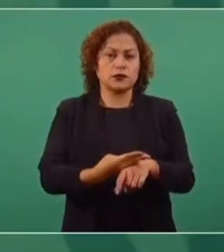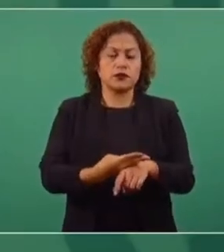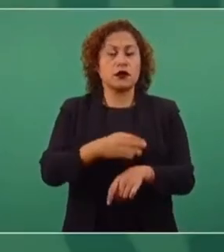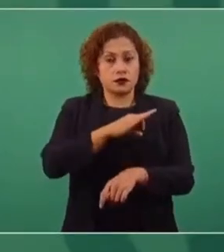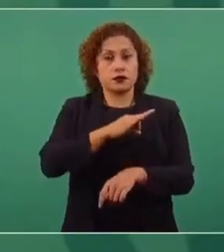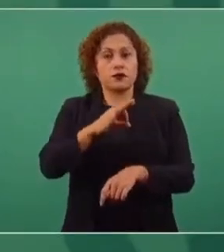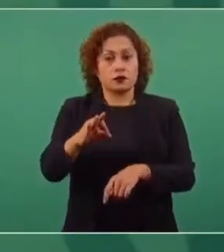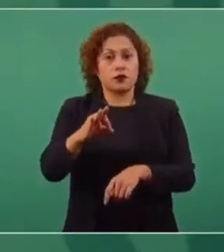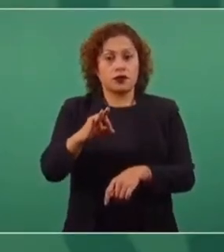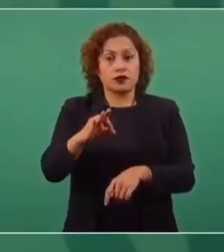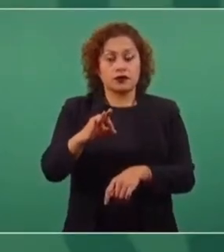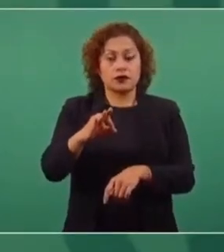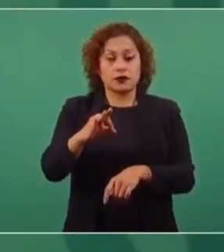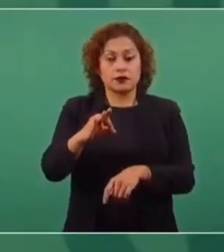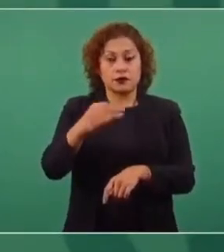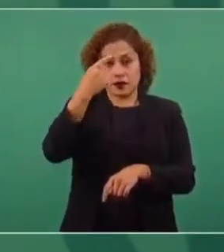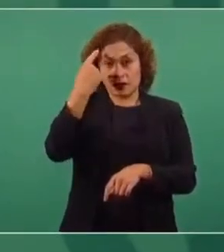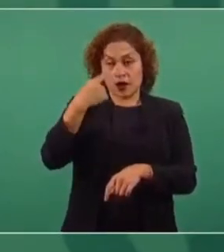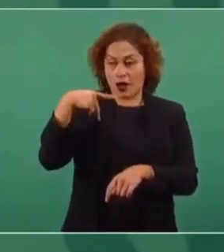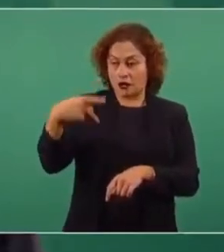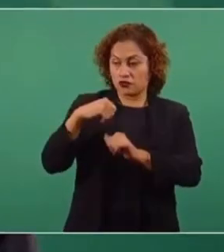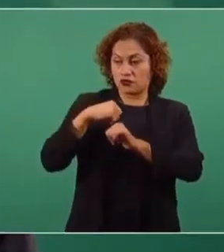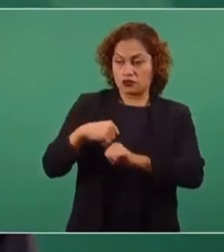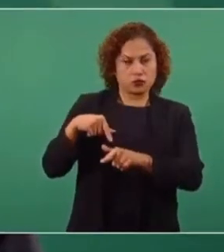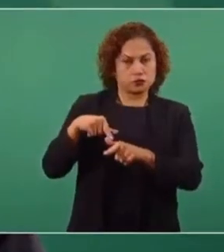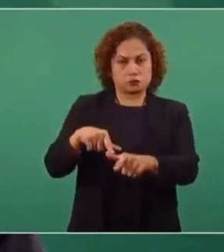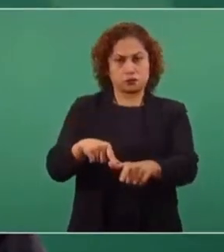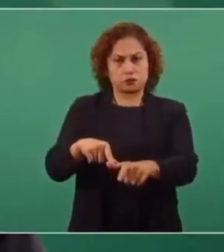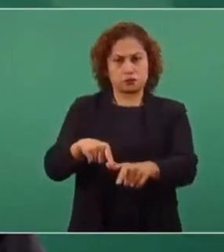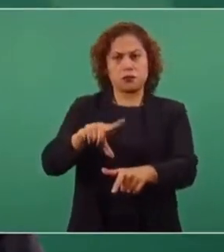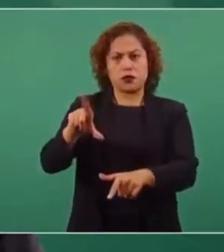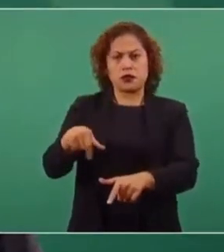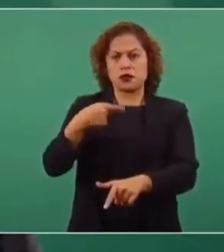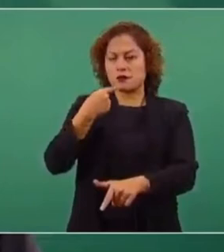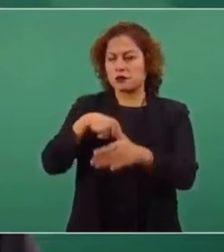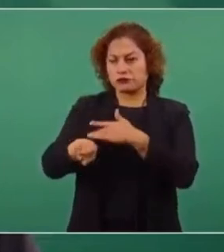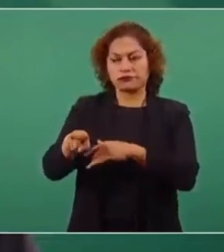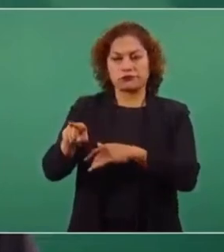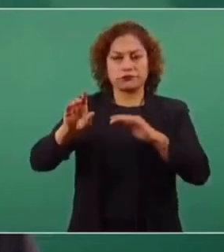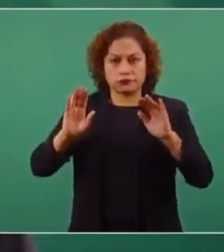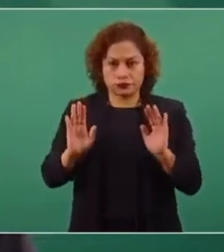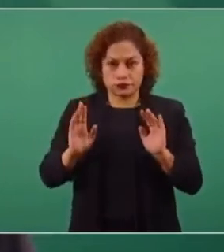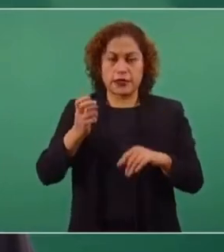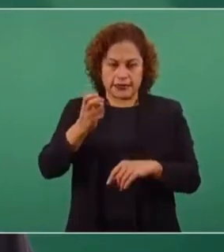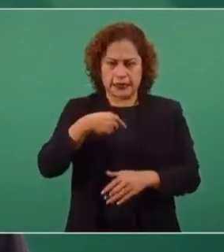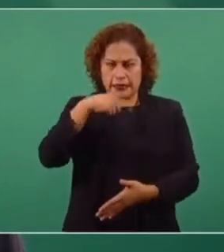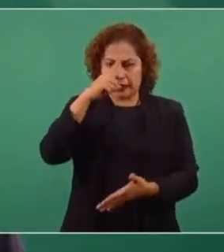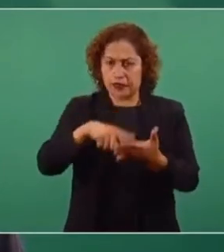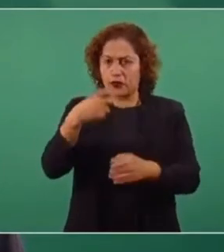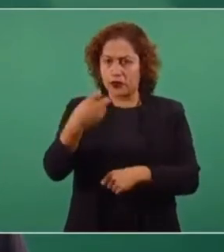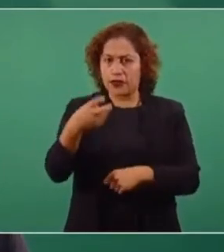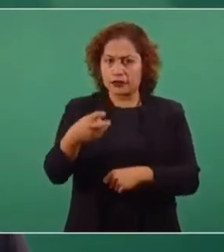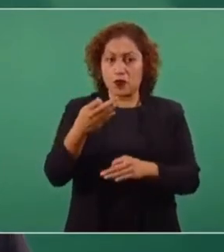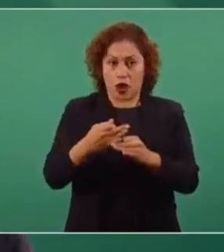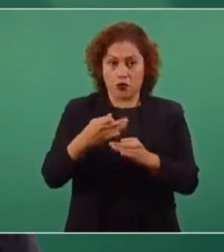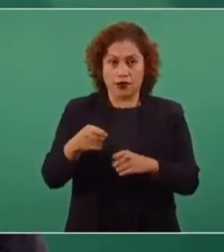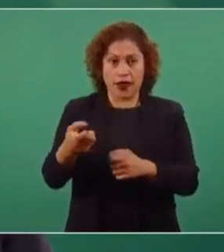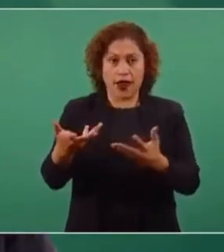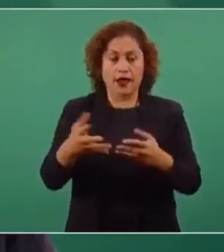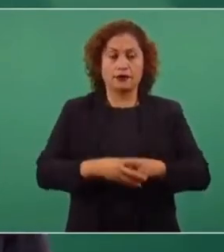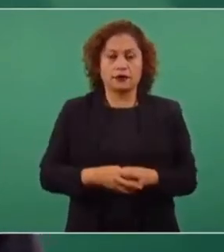mantenerle el cargo e inconformarse, que es lo que están haciendo en este caso.